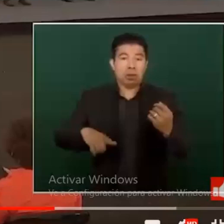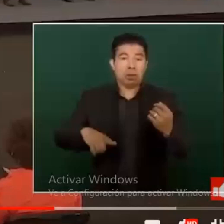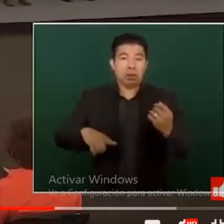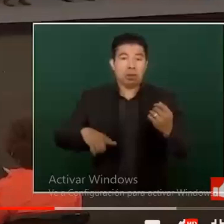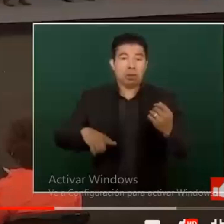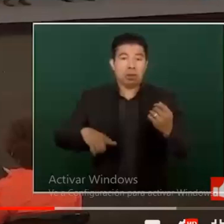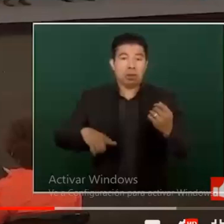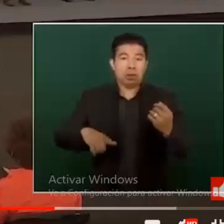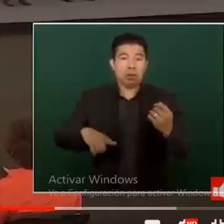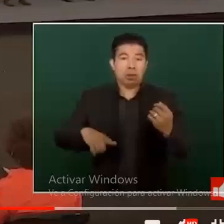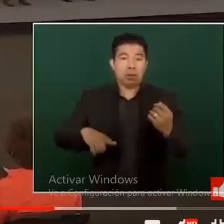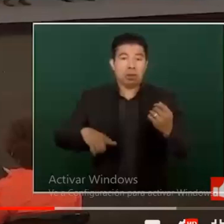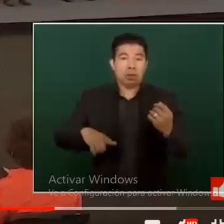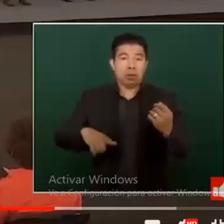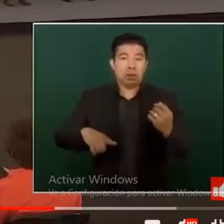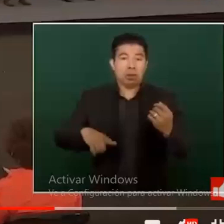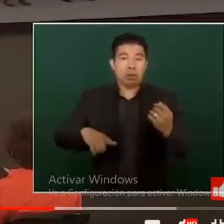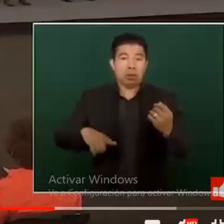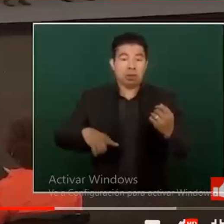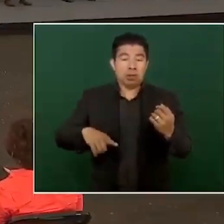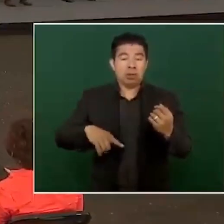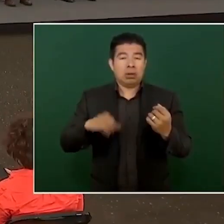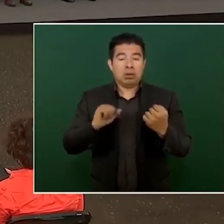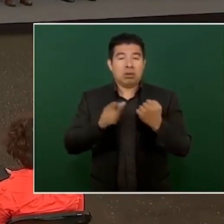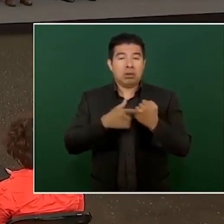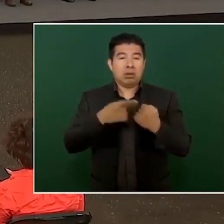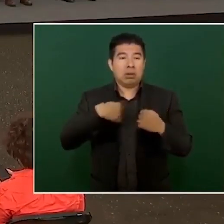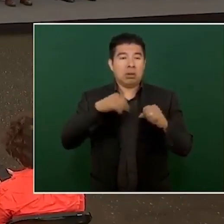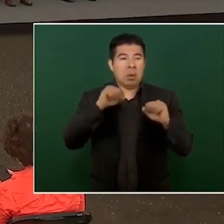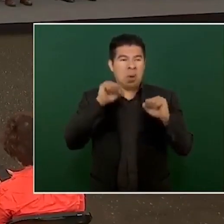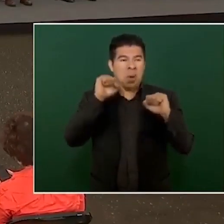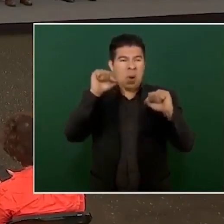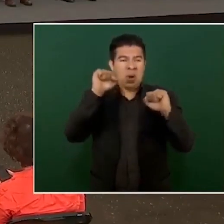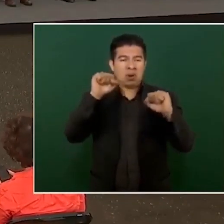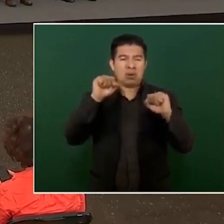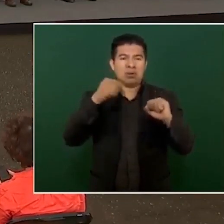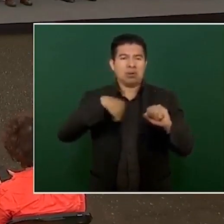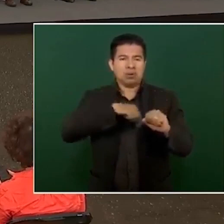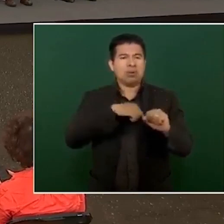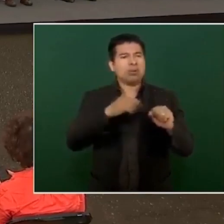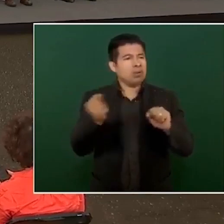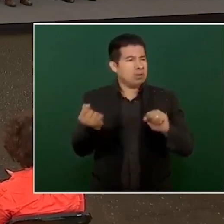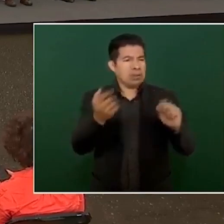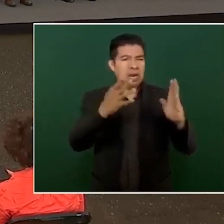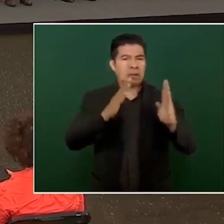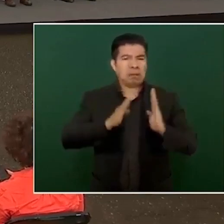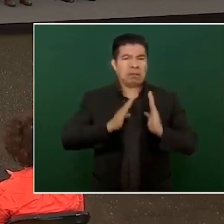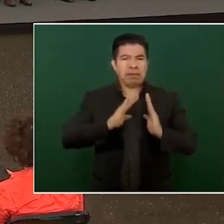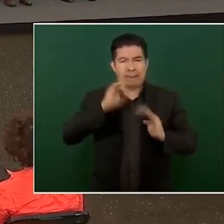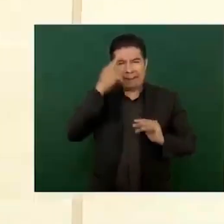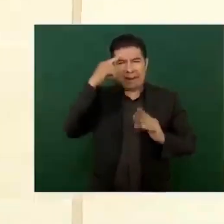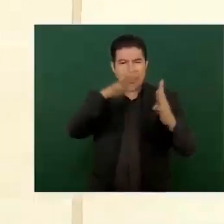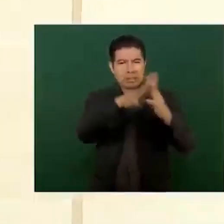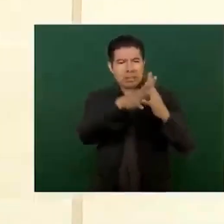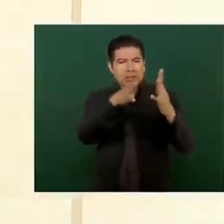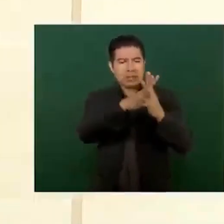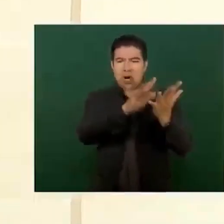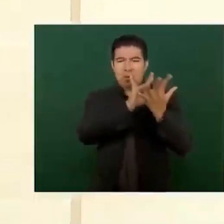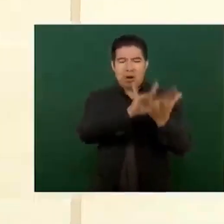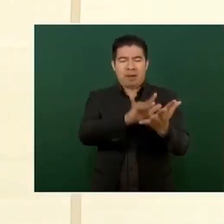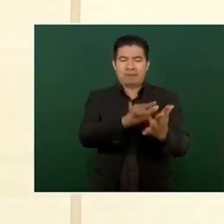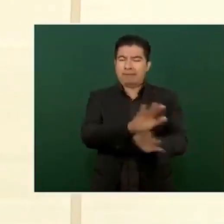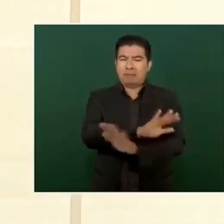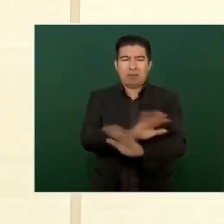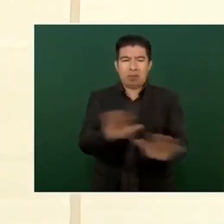es en este gobierno Que ha pasado eso Bajo ninguna circunstancia Como ustedes